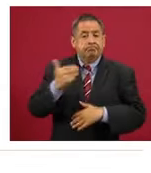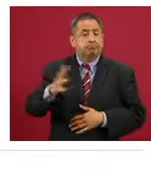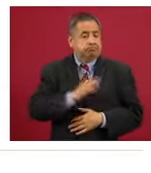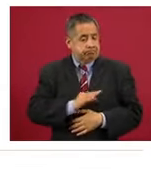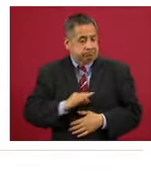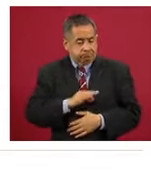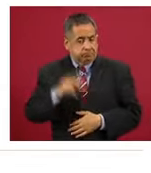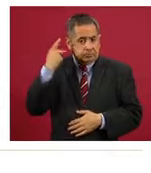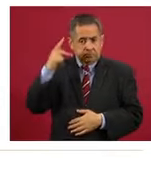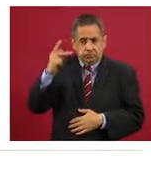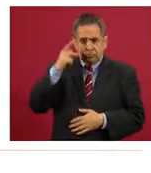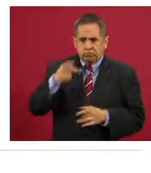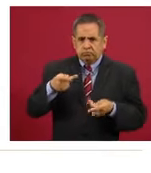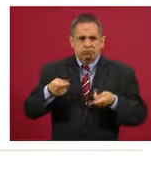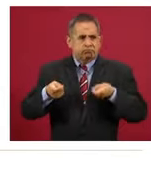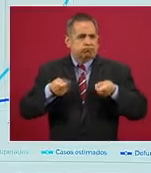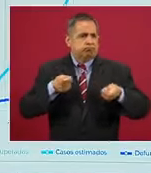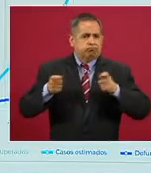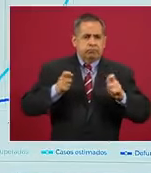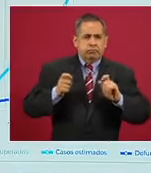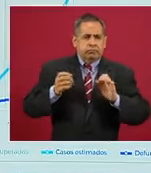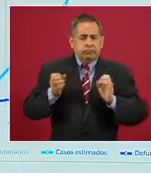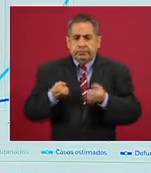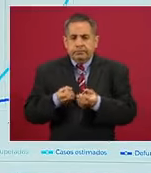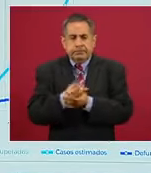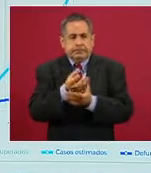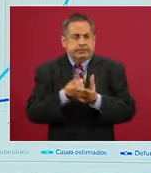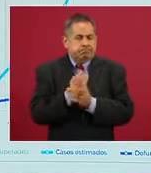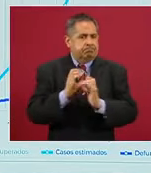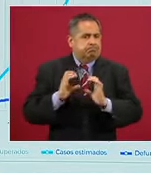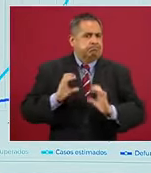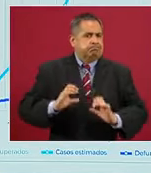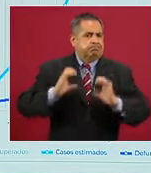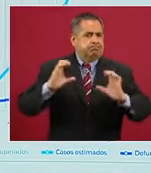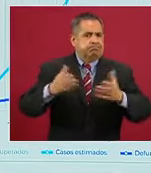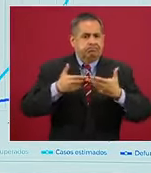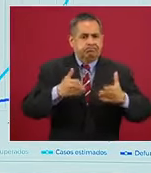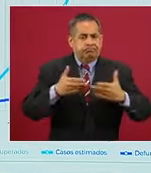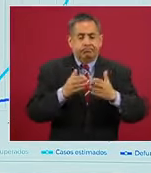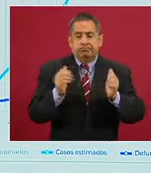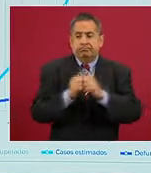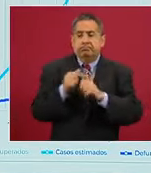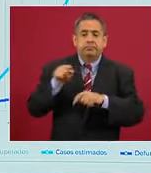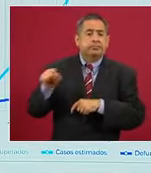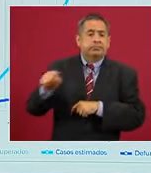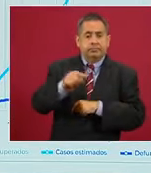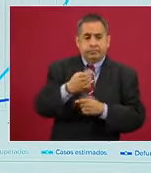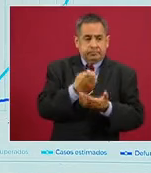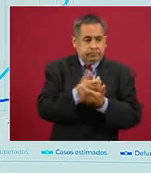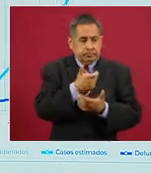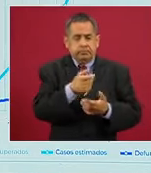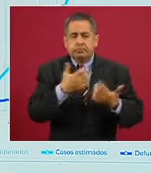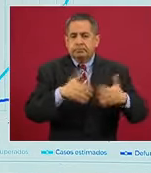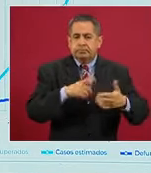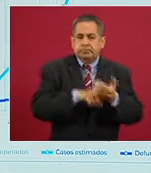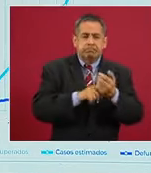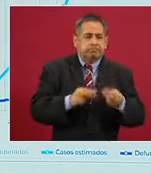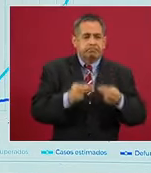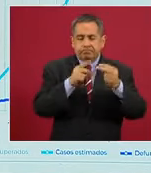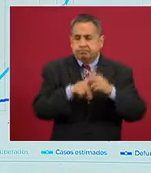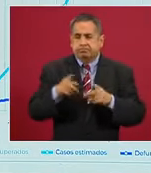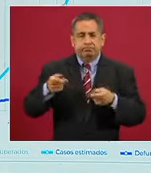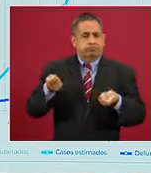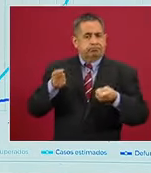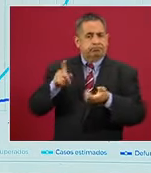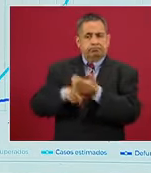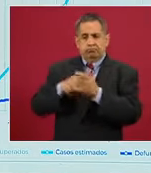a Puebla que ha tenido un esquema de desconfinamiento muy bien organizado con la participación del sector económico y la conducción